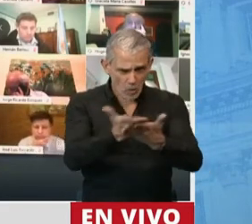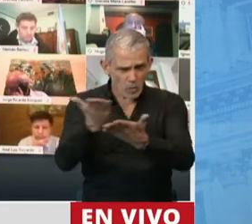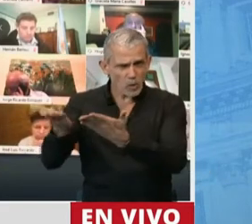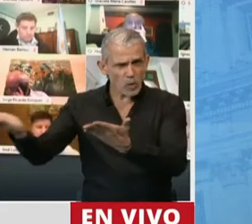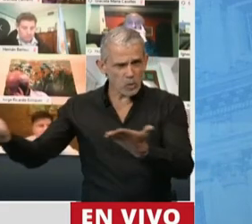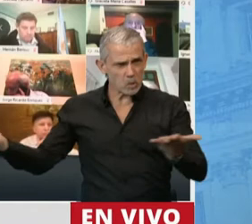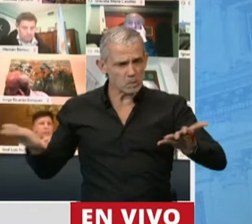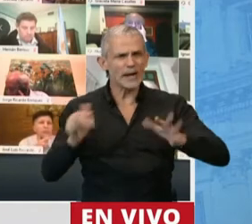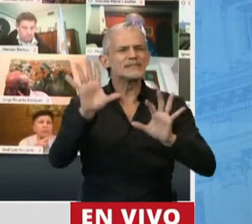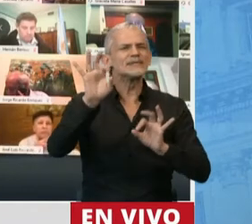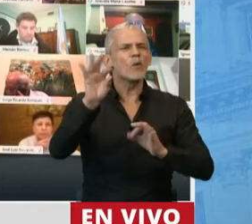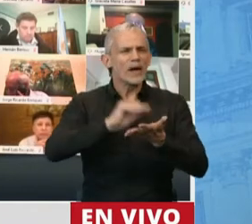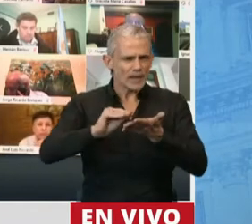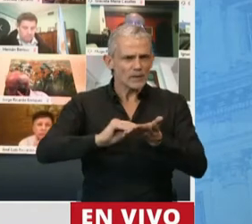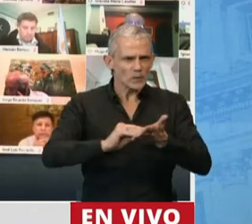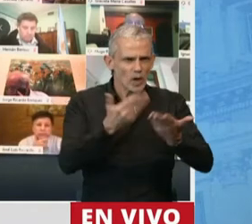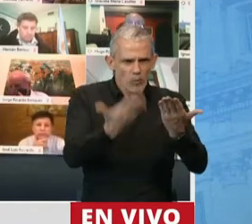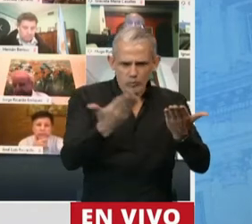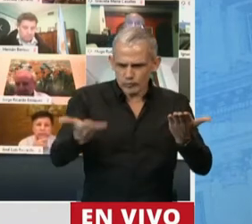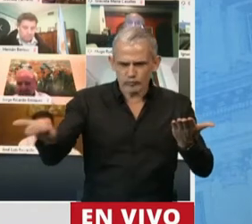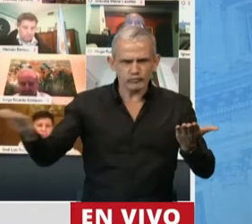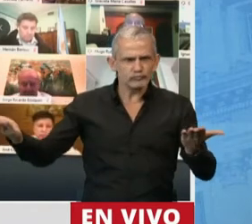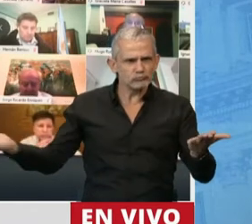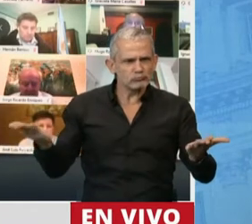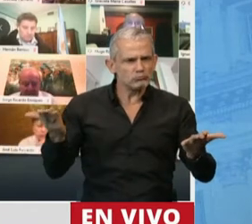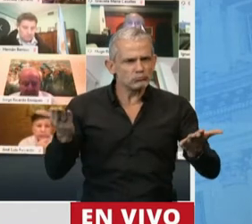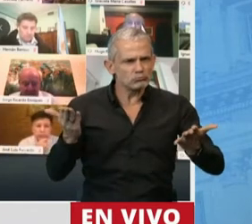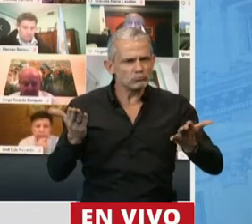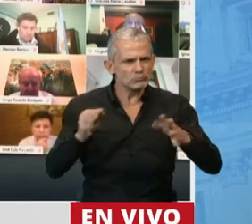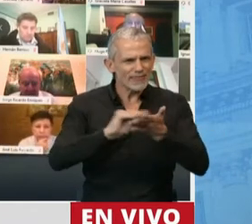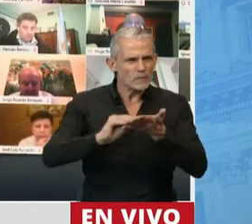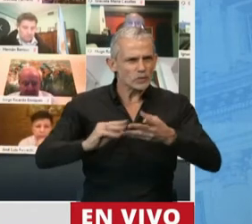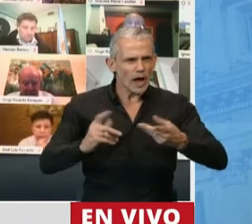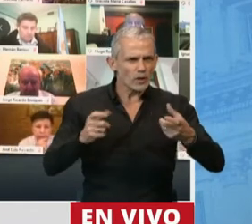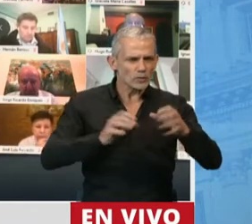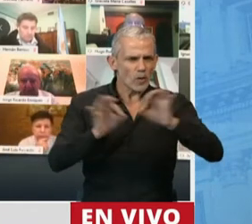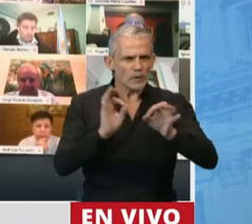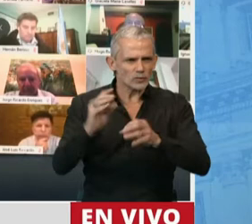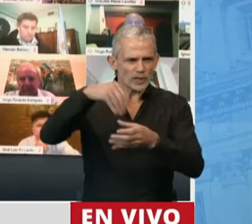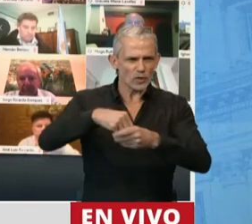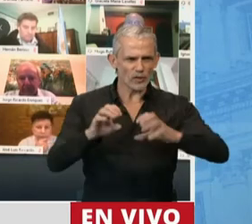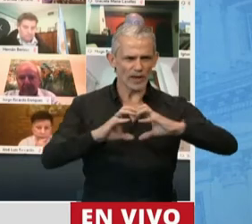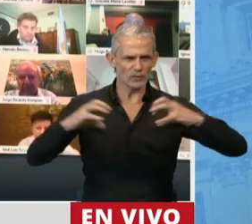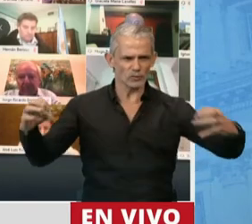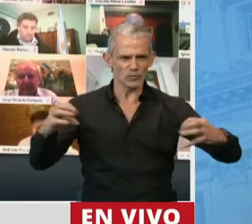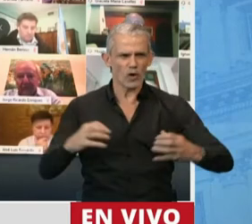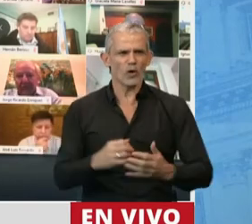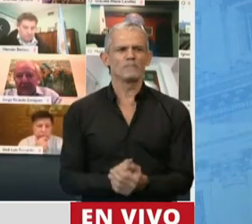diputados que participaron entendiendo que esta es una problemática